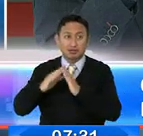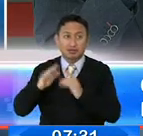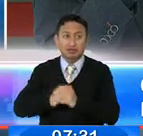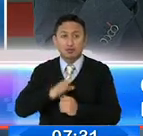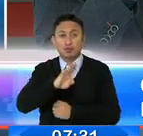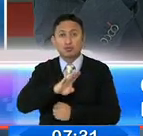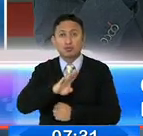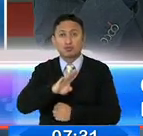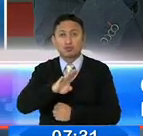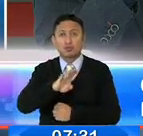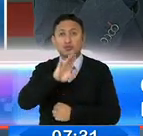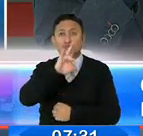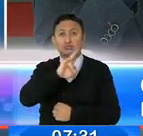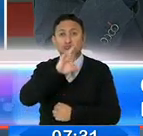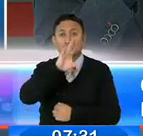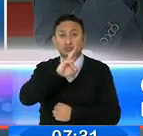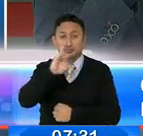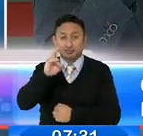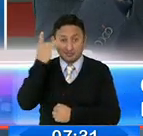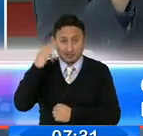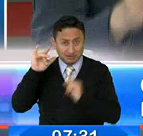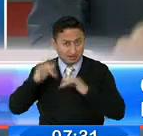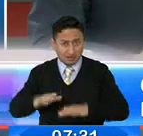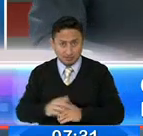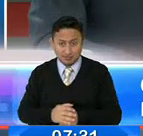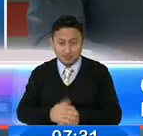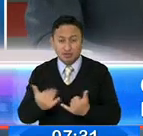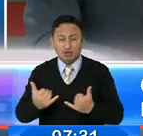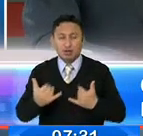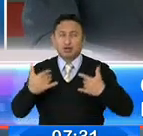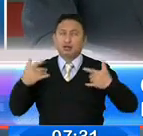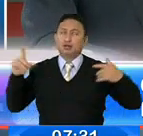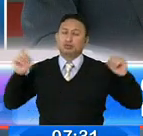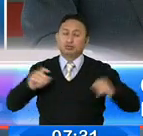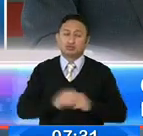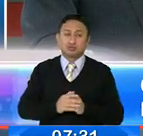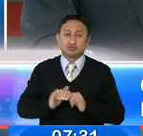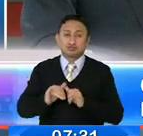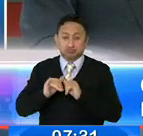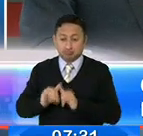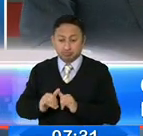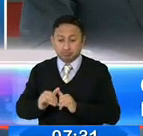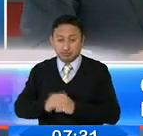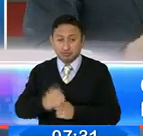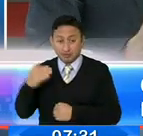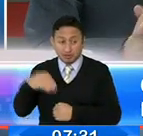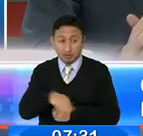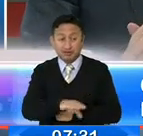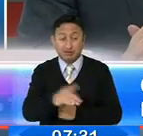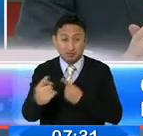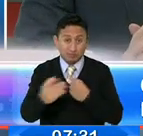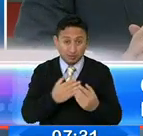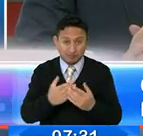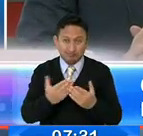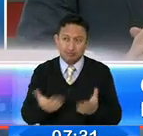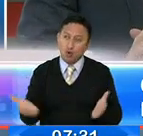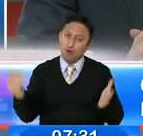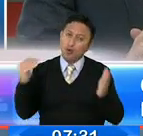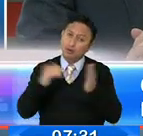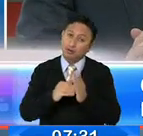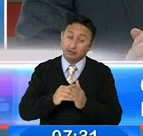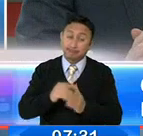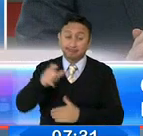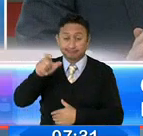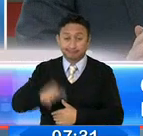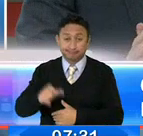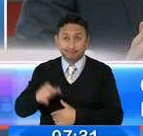77 días. Entonces, ahorita nosotros seguimos ir respetando, nos va a tocar tomar medidas que van a ser daninas para